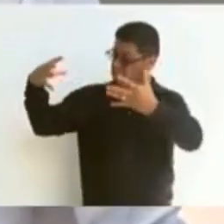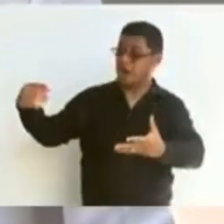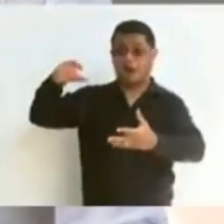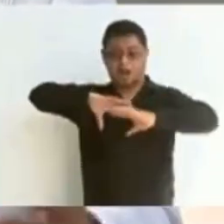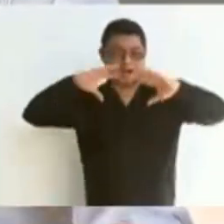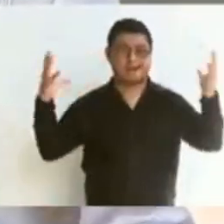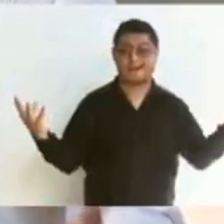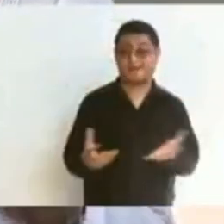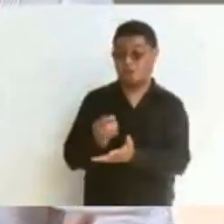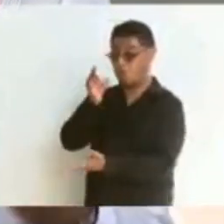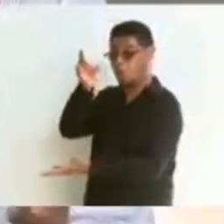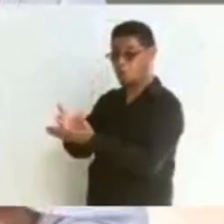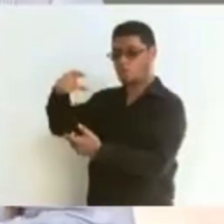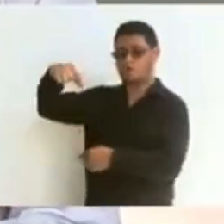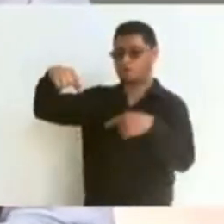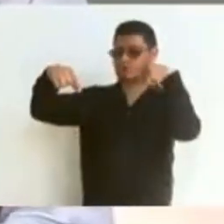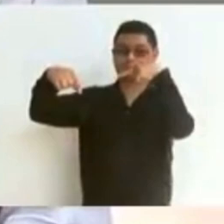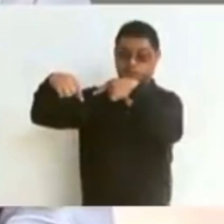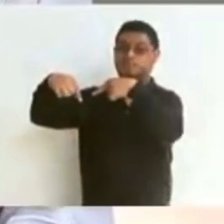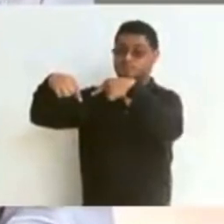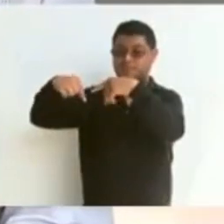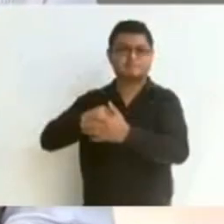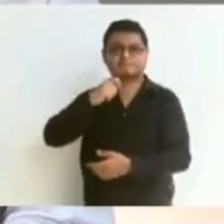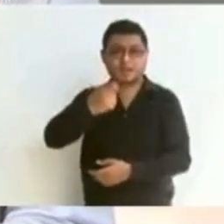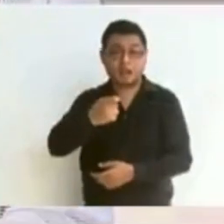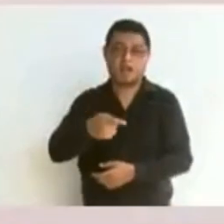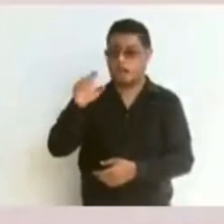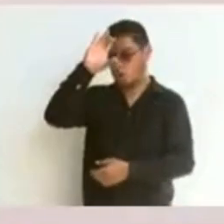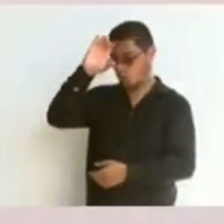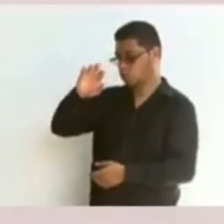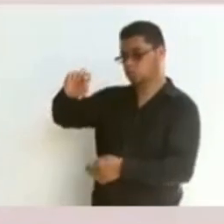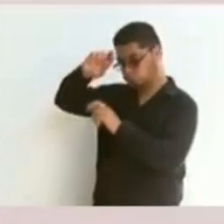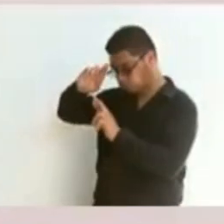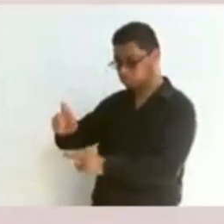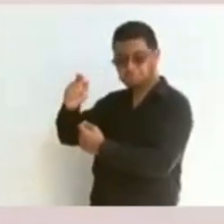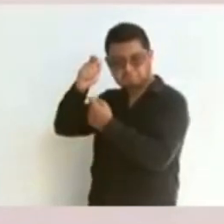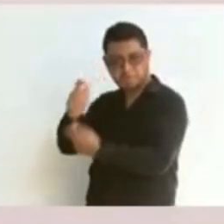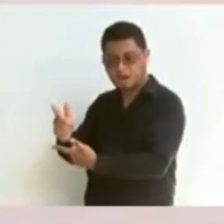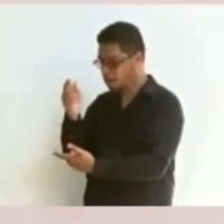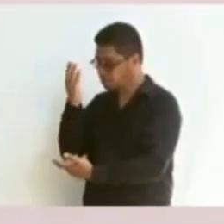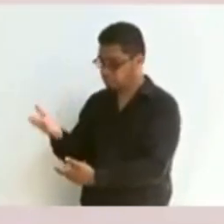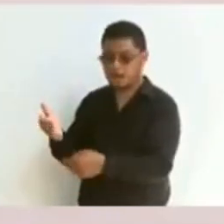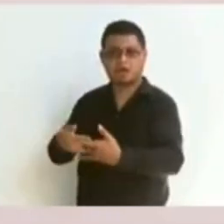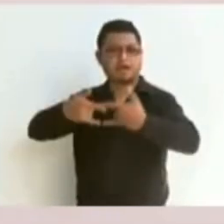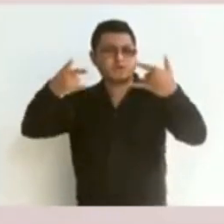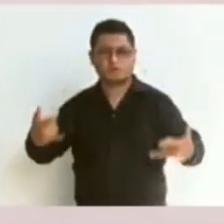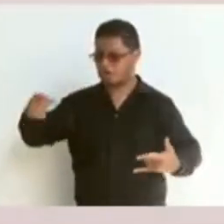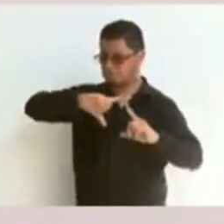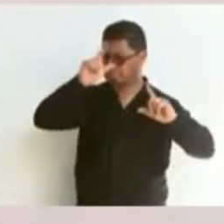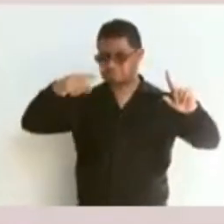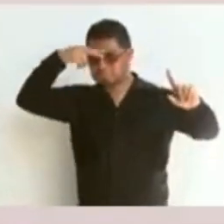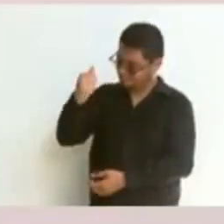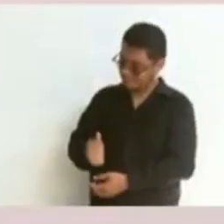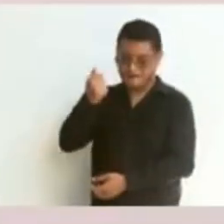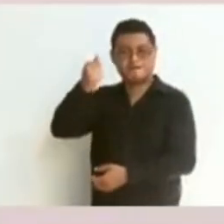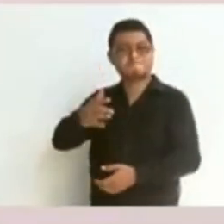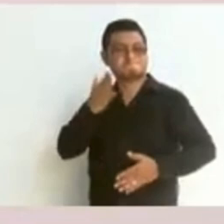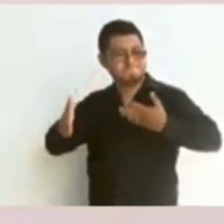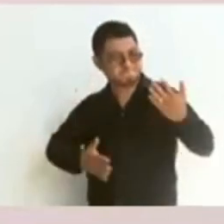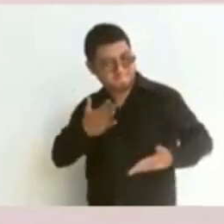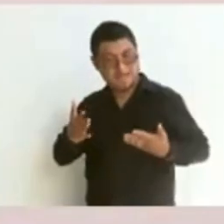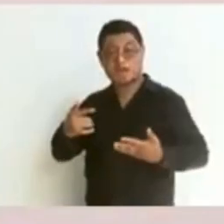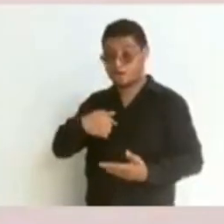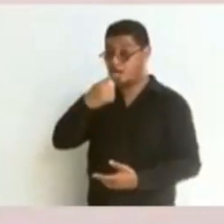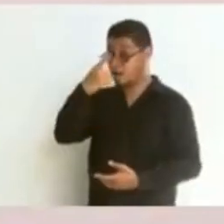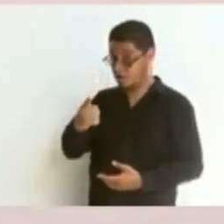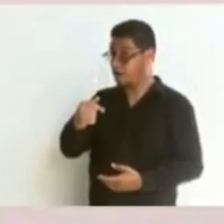Esto va a exaltar aún más la importancia cultural, arqueológica, histórica de México, del sureste. Entonces,